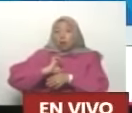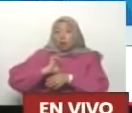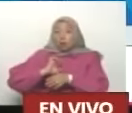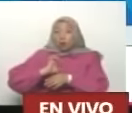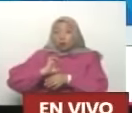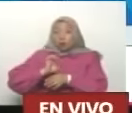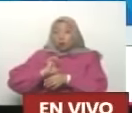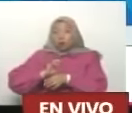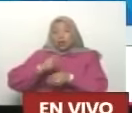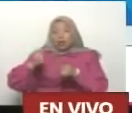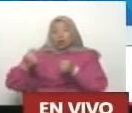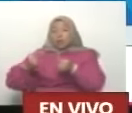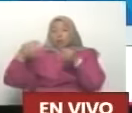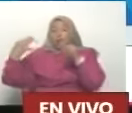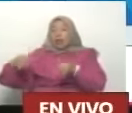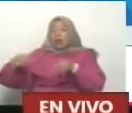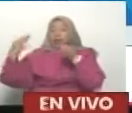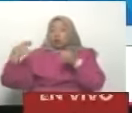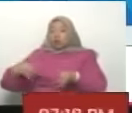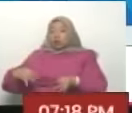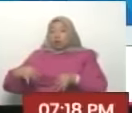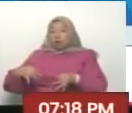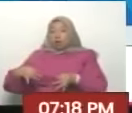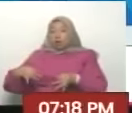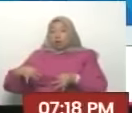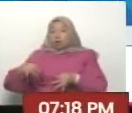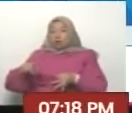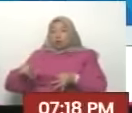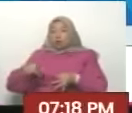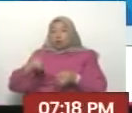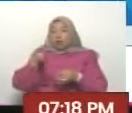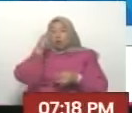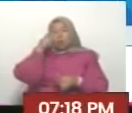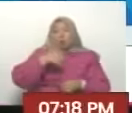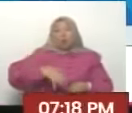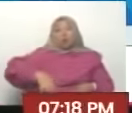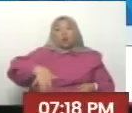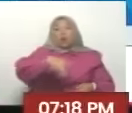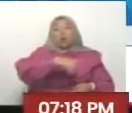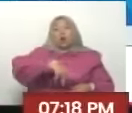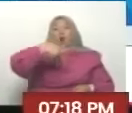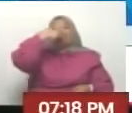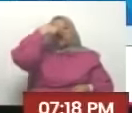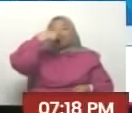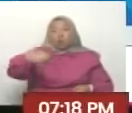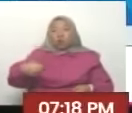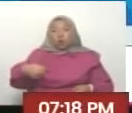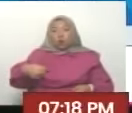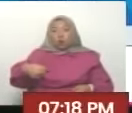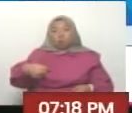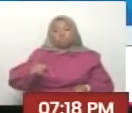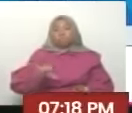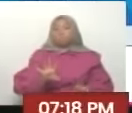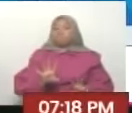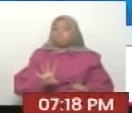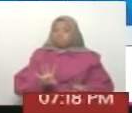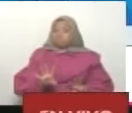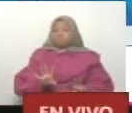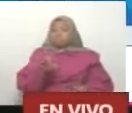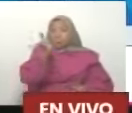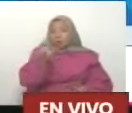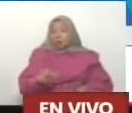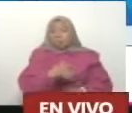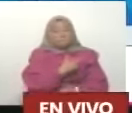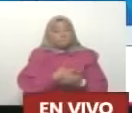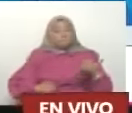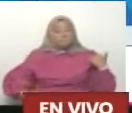los recursos naturales del Ecuador y el pueblo y el Ecuador le dio una paliza a Daniel Novoa